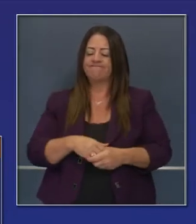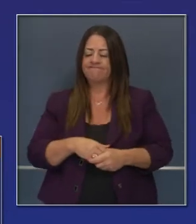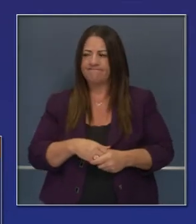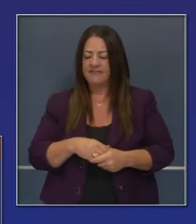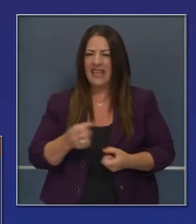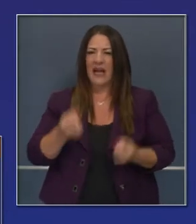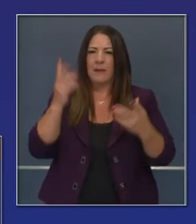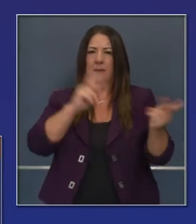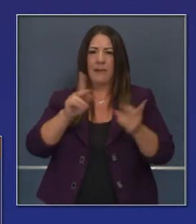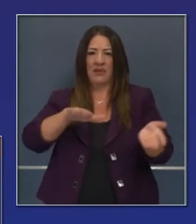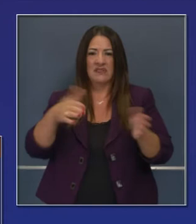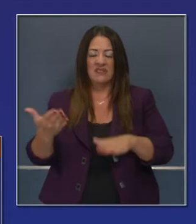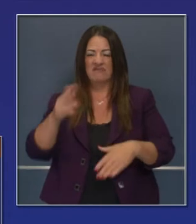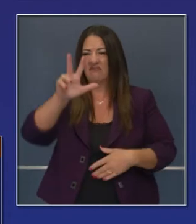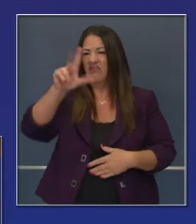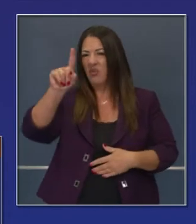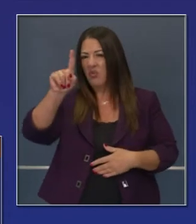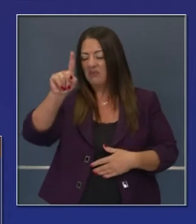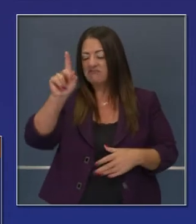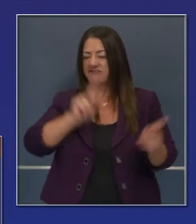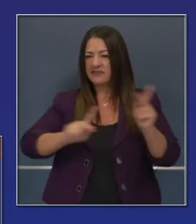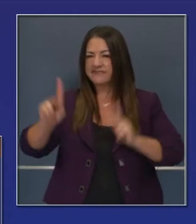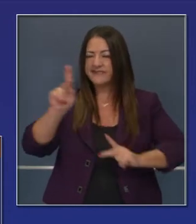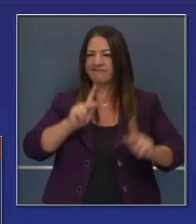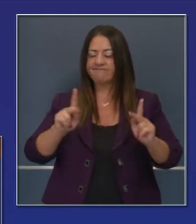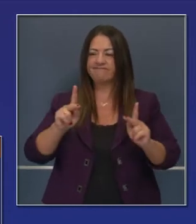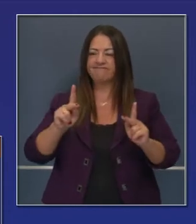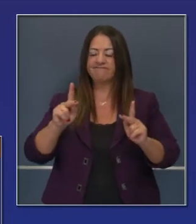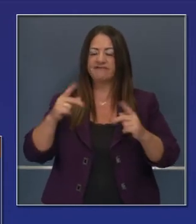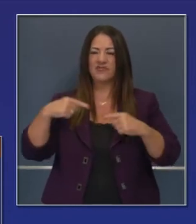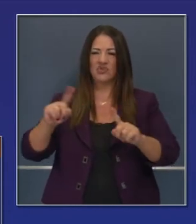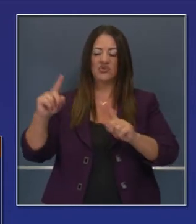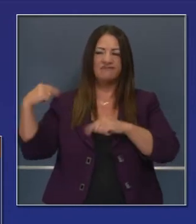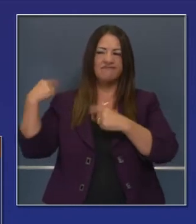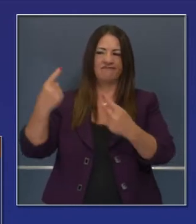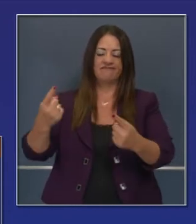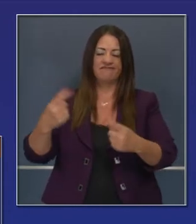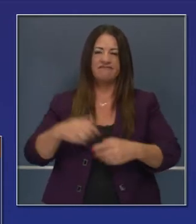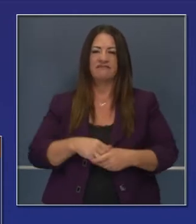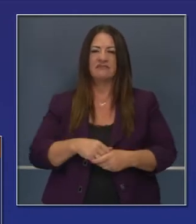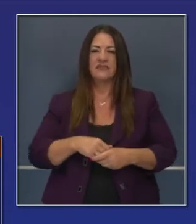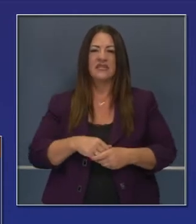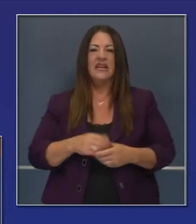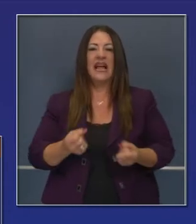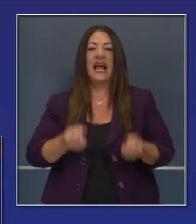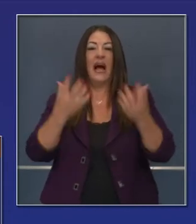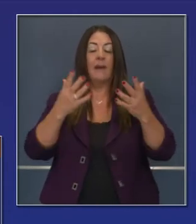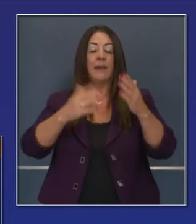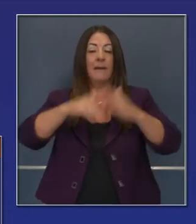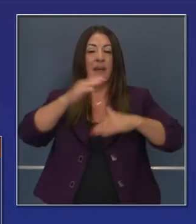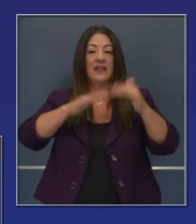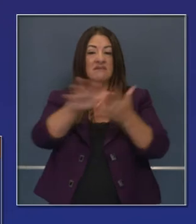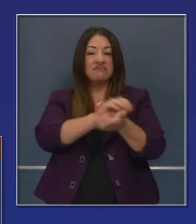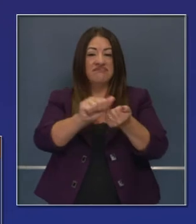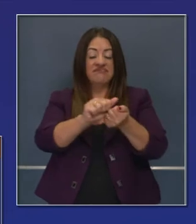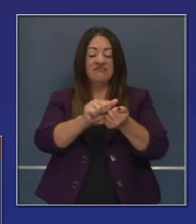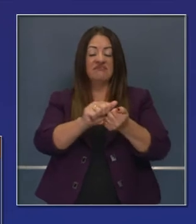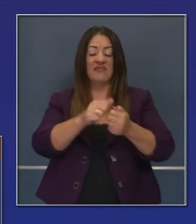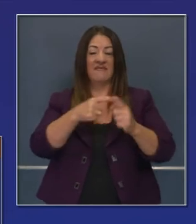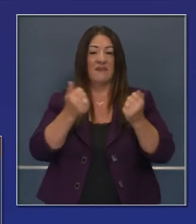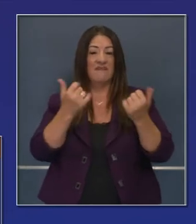Trágicamente, pérdida de 31 vidas en esta temporada hasta ahora. Y unas 9 mil